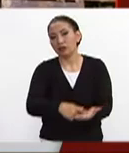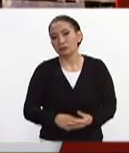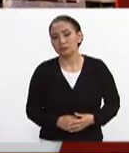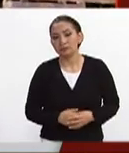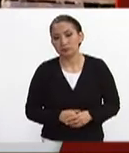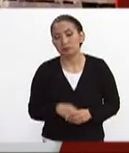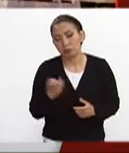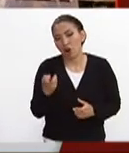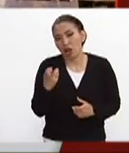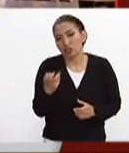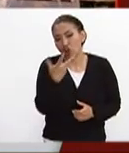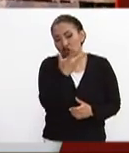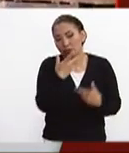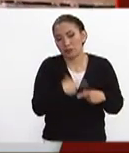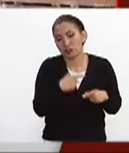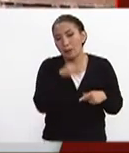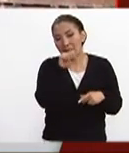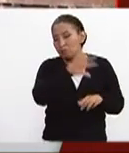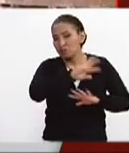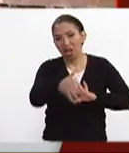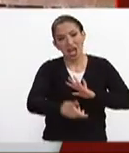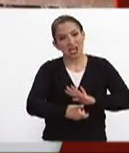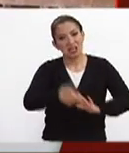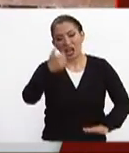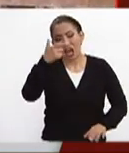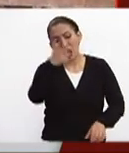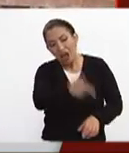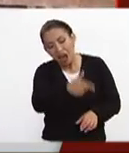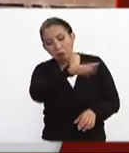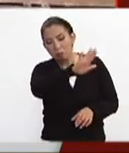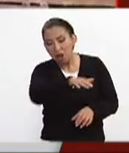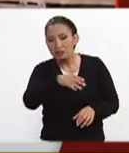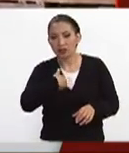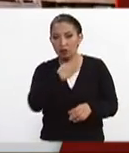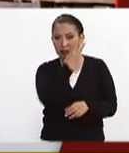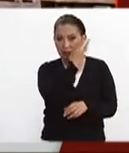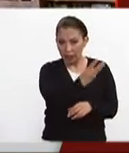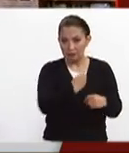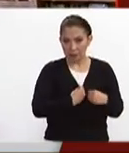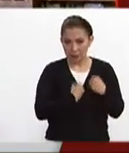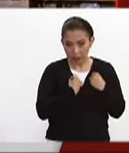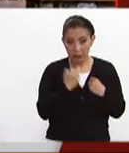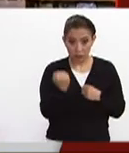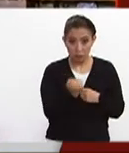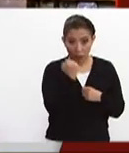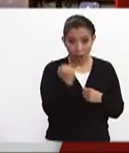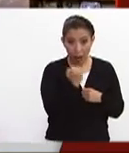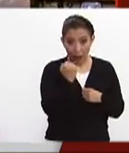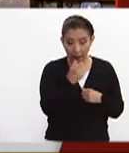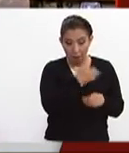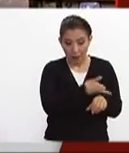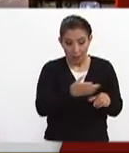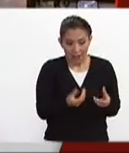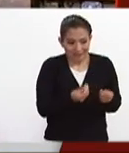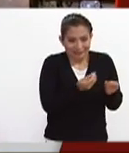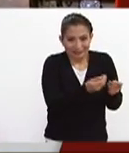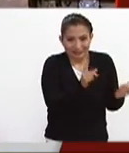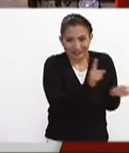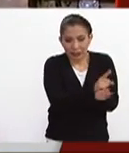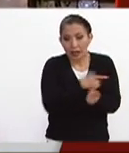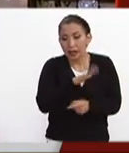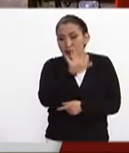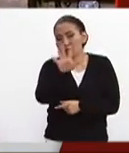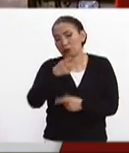derrumbe por lo cual las ocho personas ya fueron identificadas te reitero tres con vida que afortunadamente están con sus familias cinco